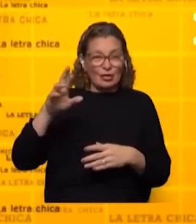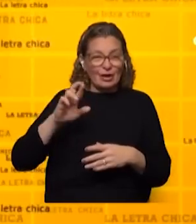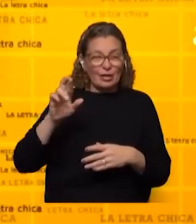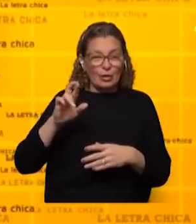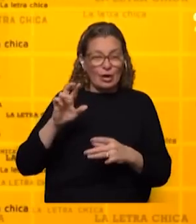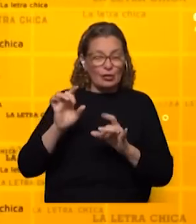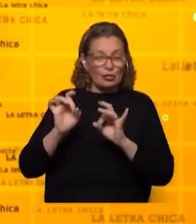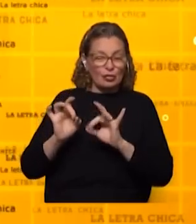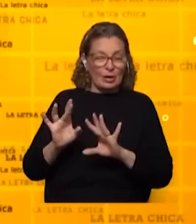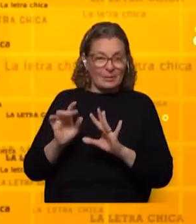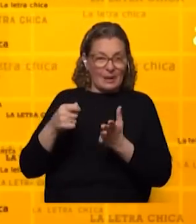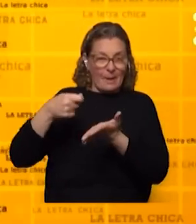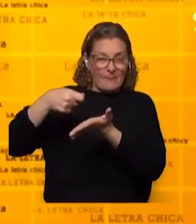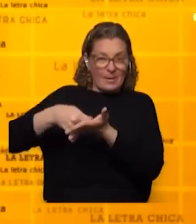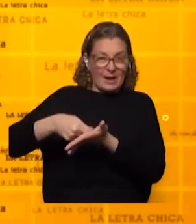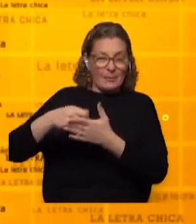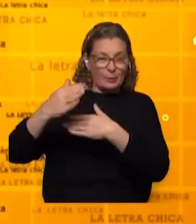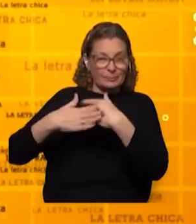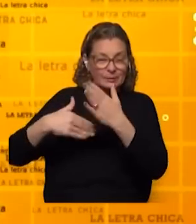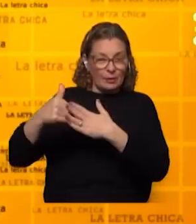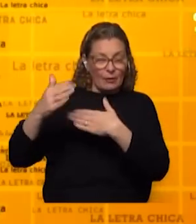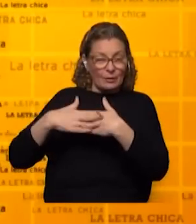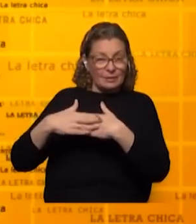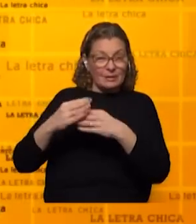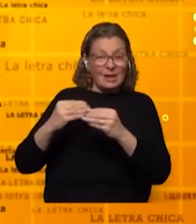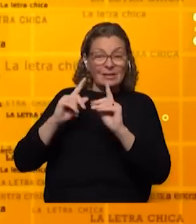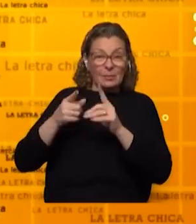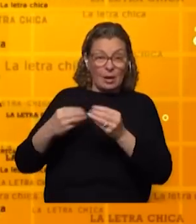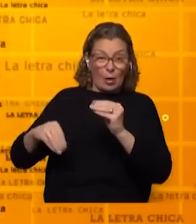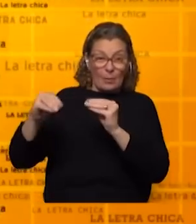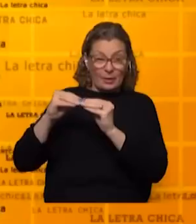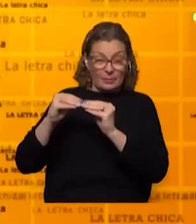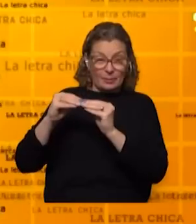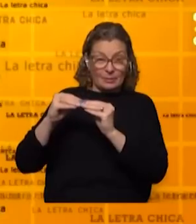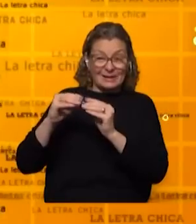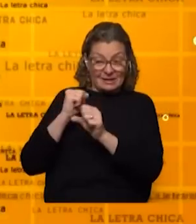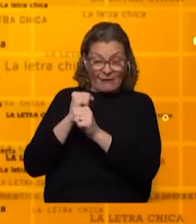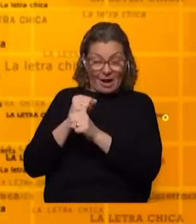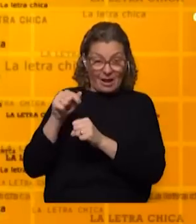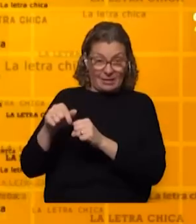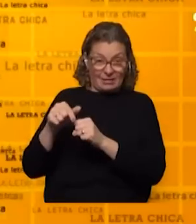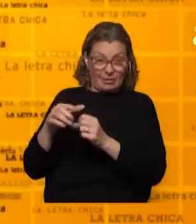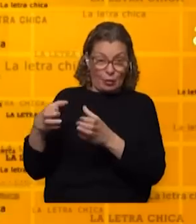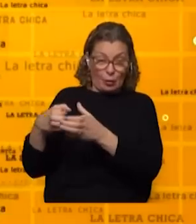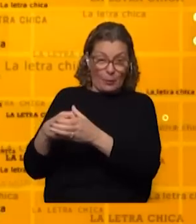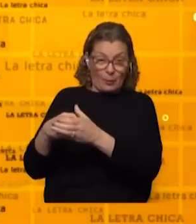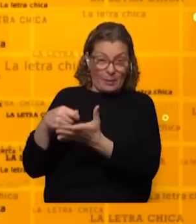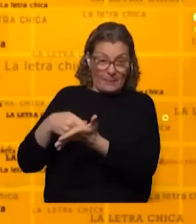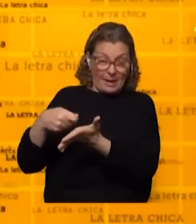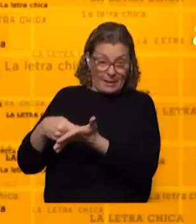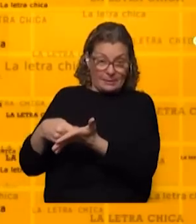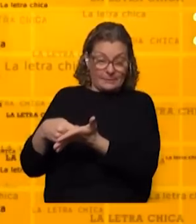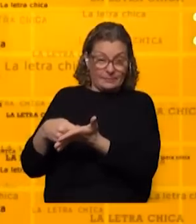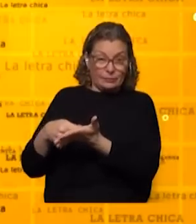solo por la obra donde además después hay agregarle el costo de operar esa planta que también va a haber que pagar no